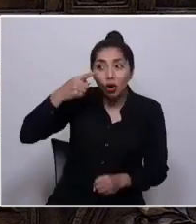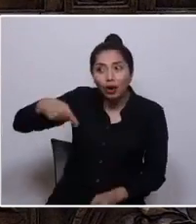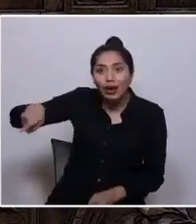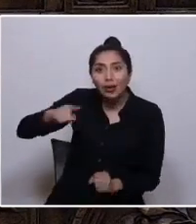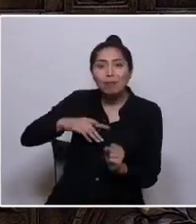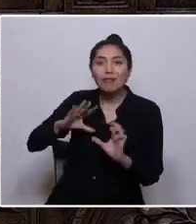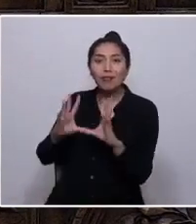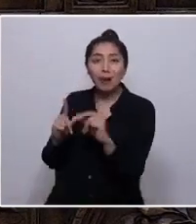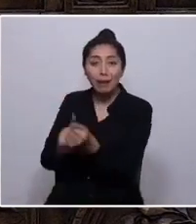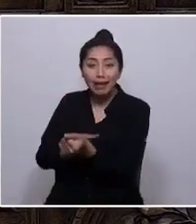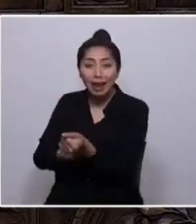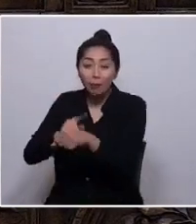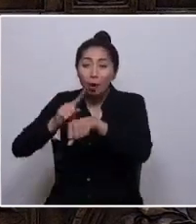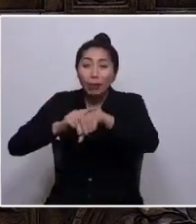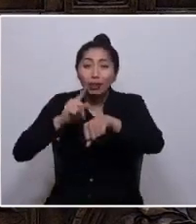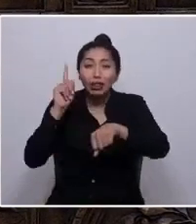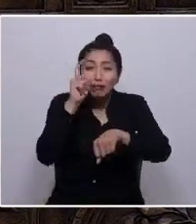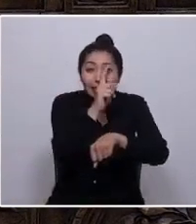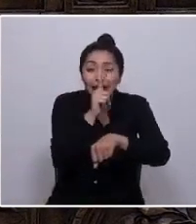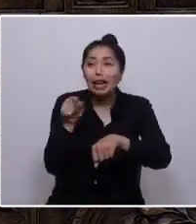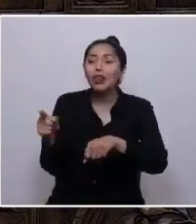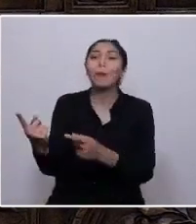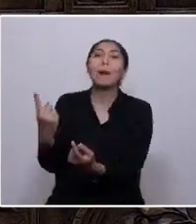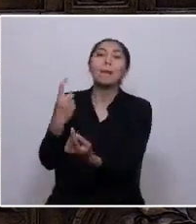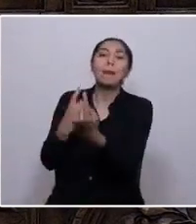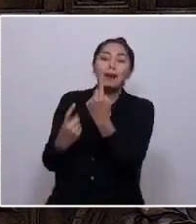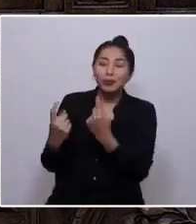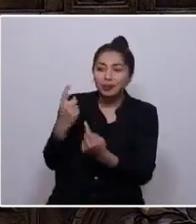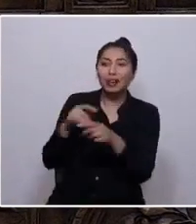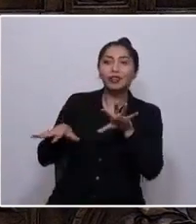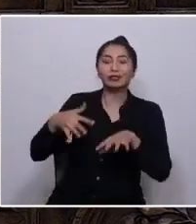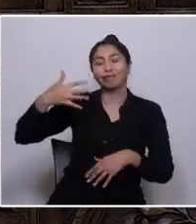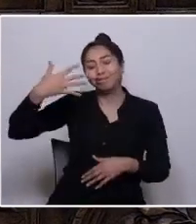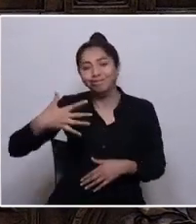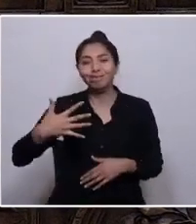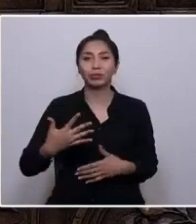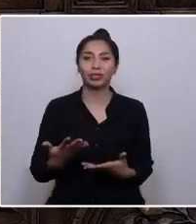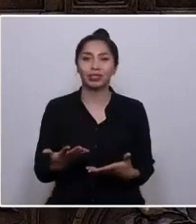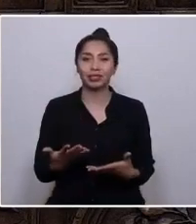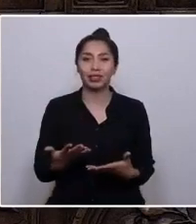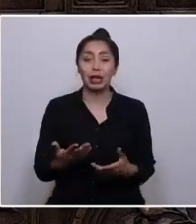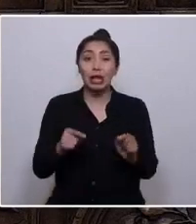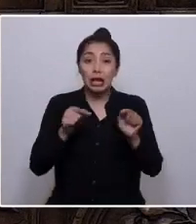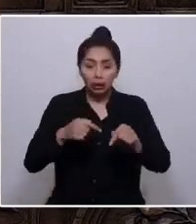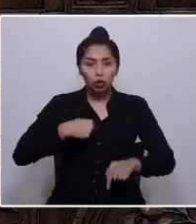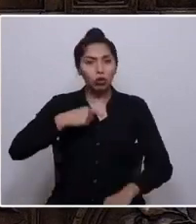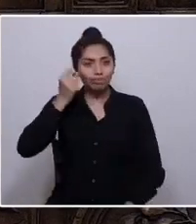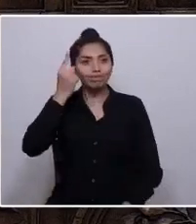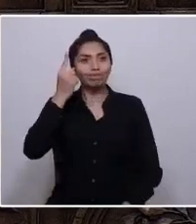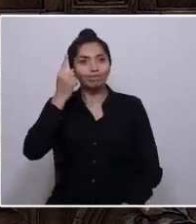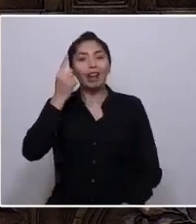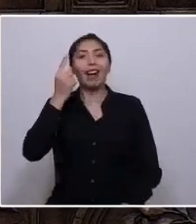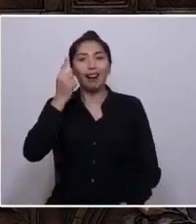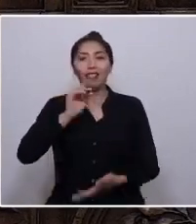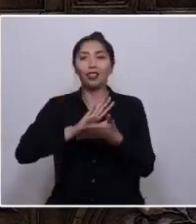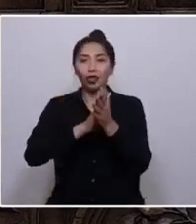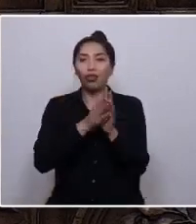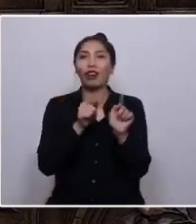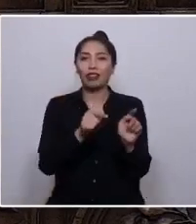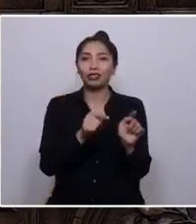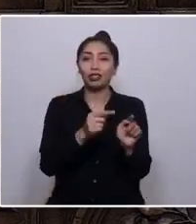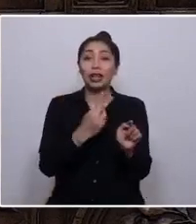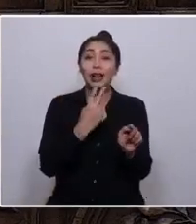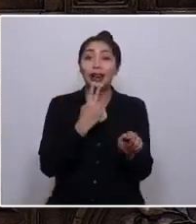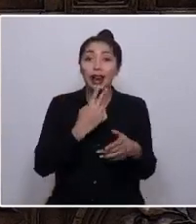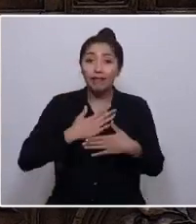hacen las preguntas que más importan. Eso me hizo entender todo eso. Que la vida es